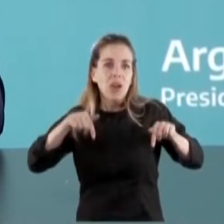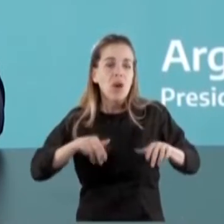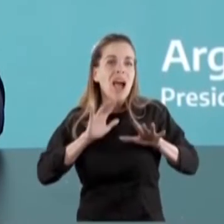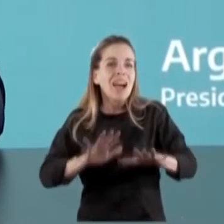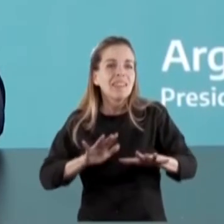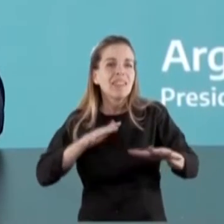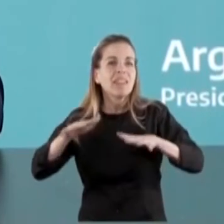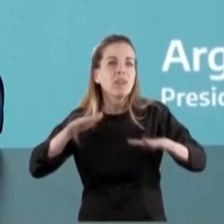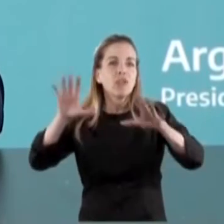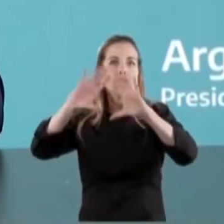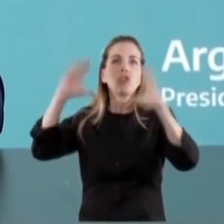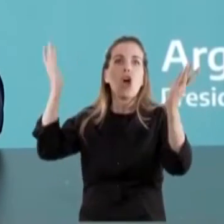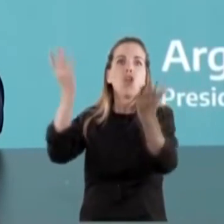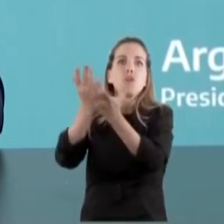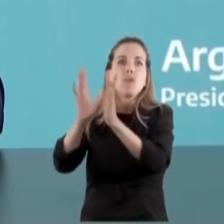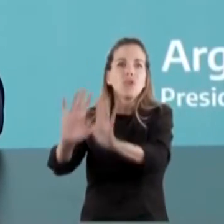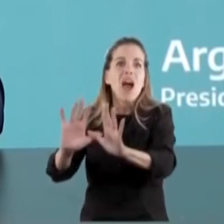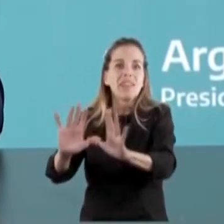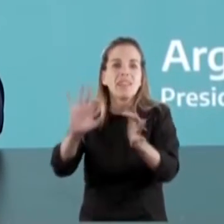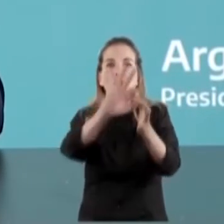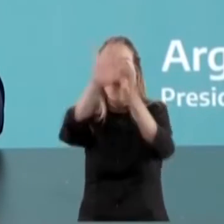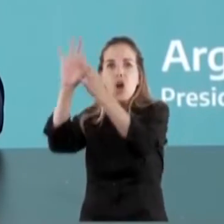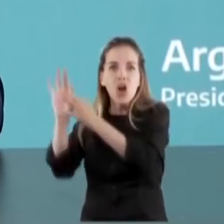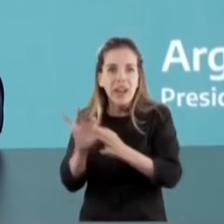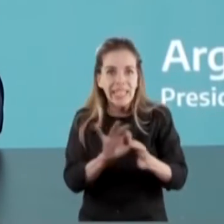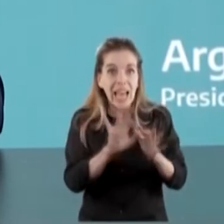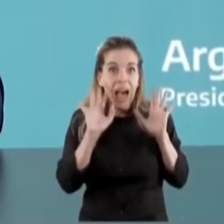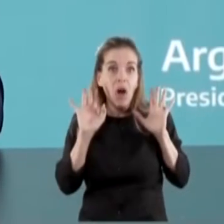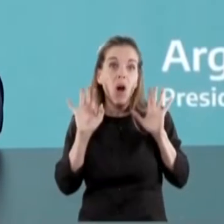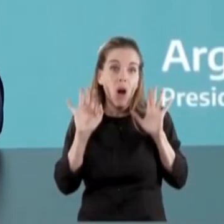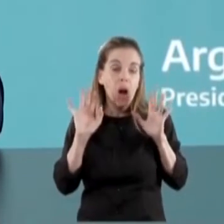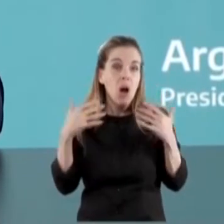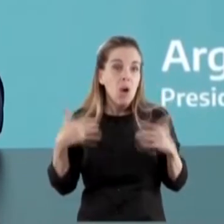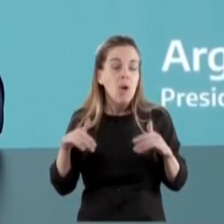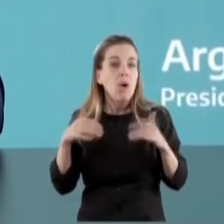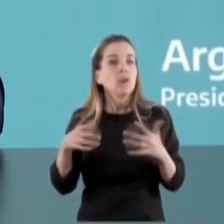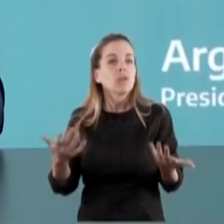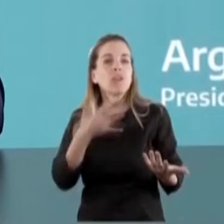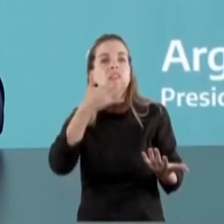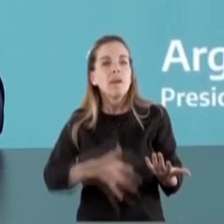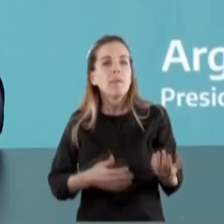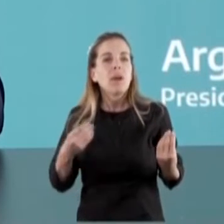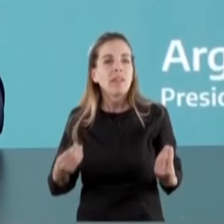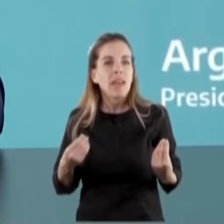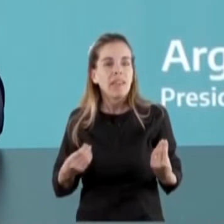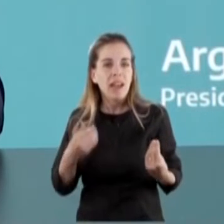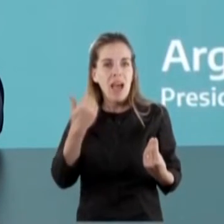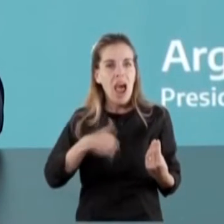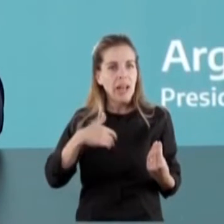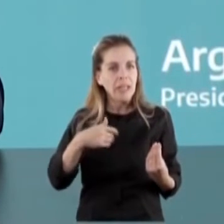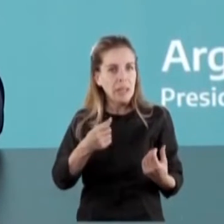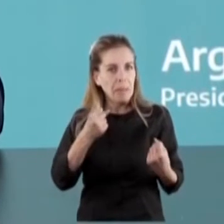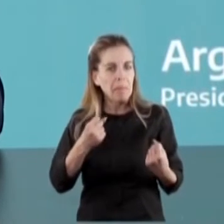globalizado y en este mundo interconectado, a partir de la potencialidad que tiene la Argentina,